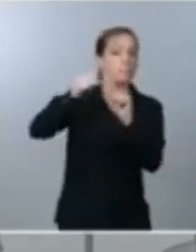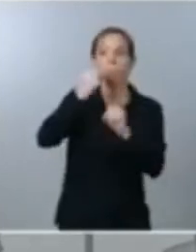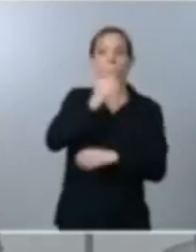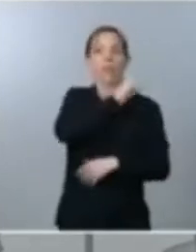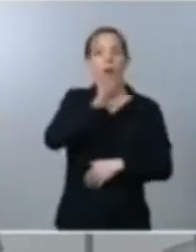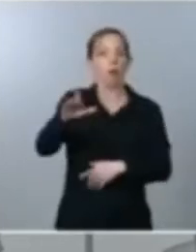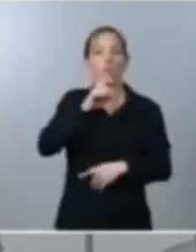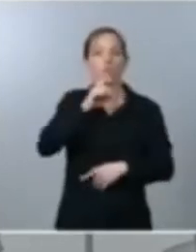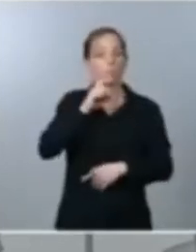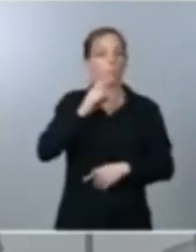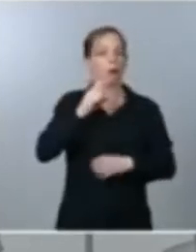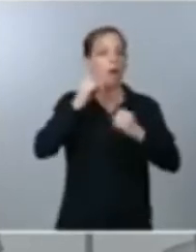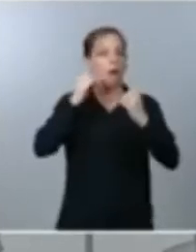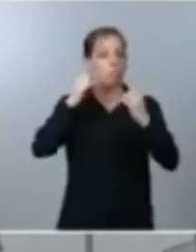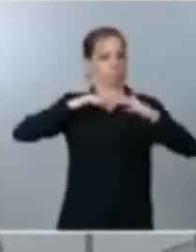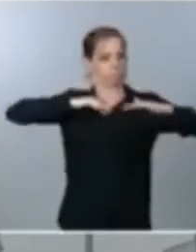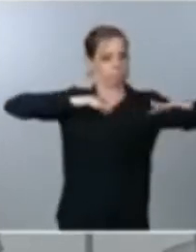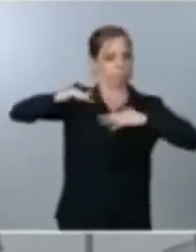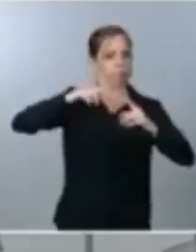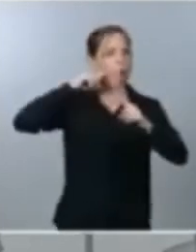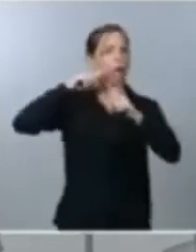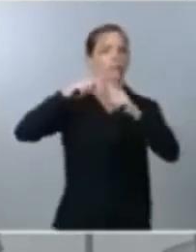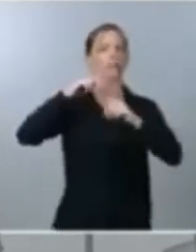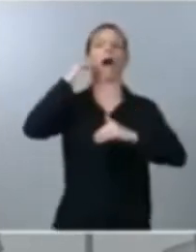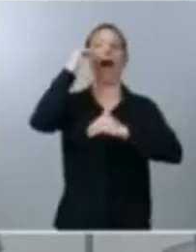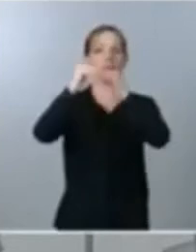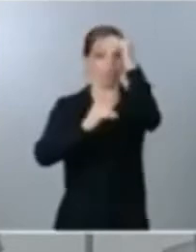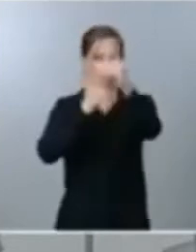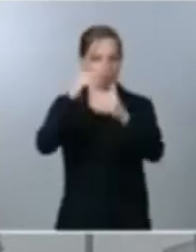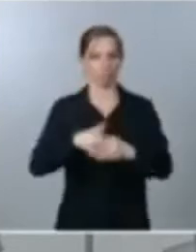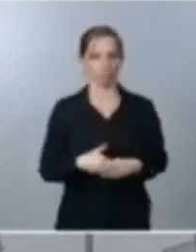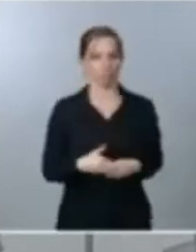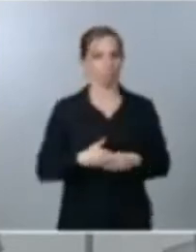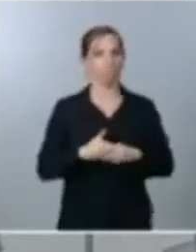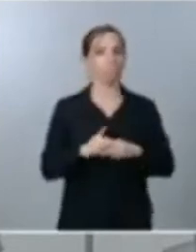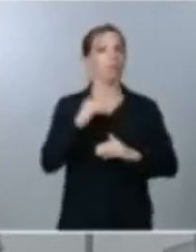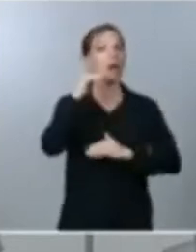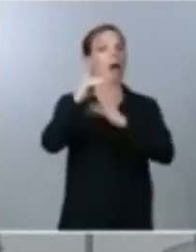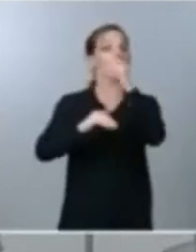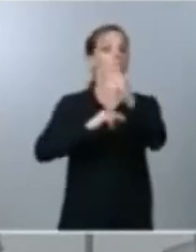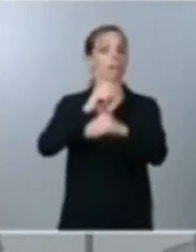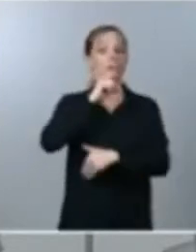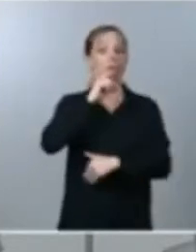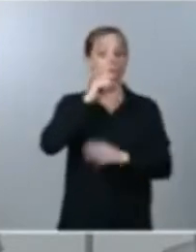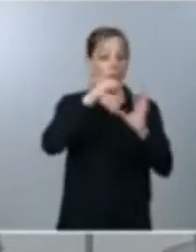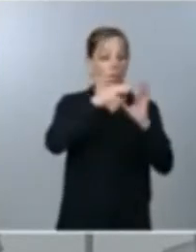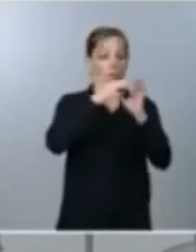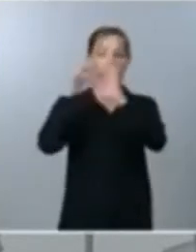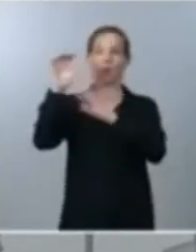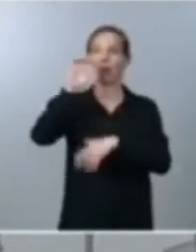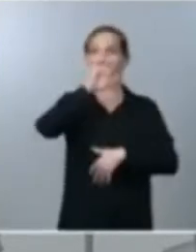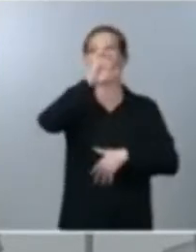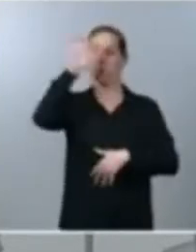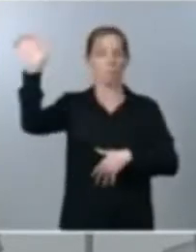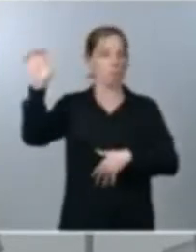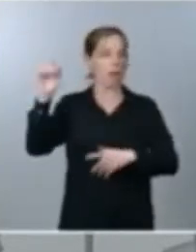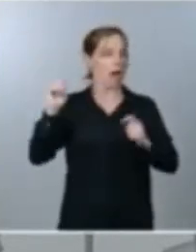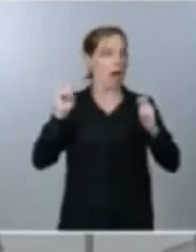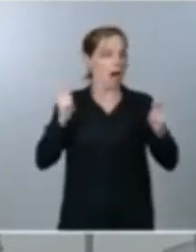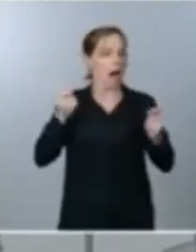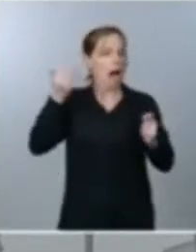avanzamos cuando el conjunto de la Unión Europea afronta una emergencia histórica con una respuesta excepcional